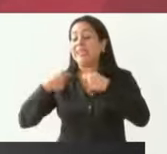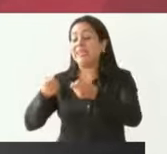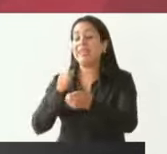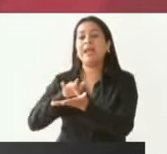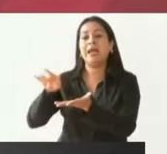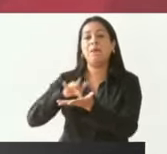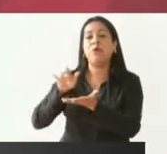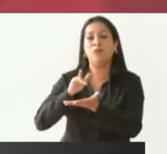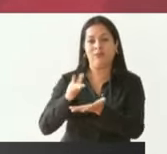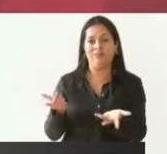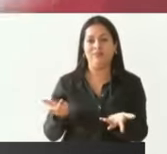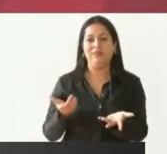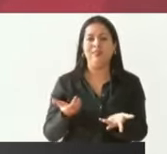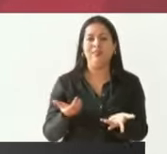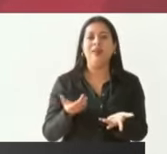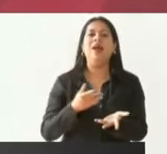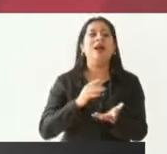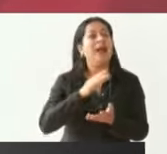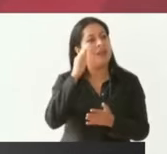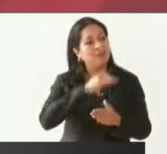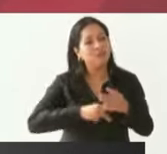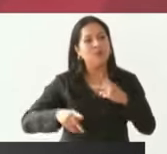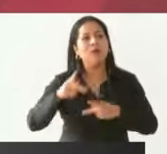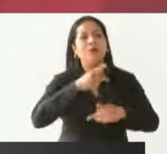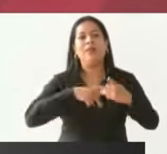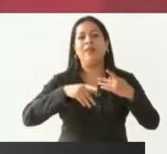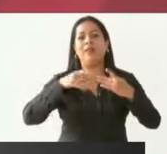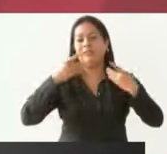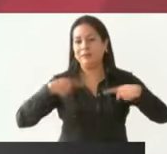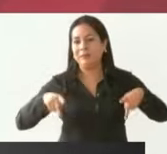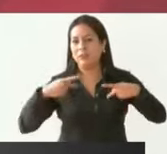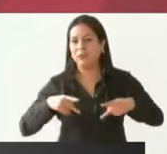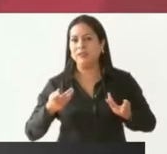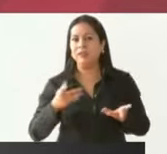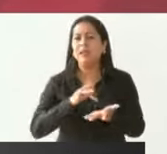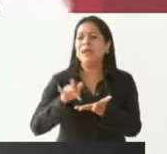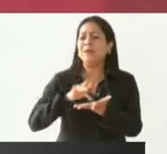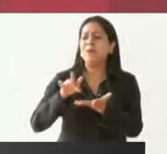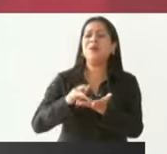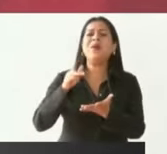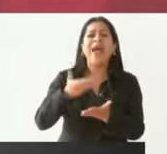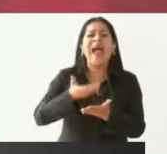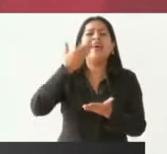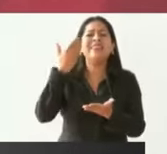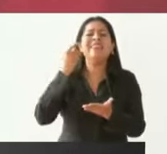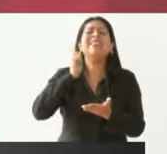antes? Todo el apoyo quedaba arriba.